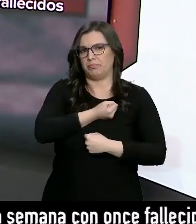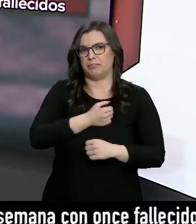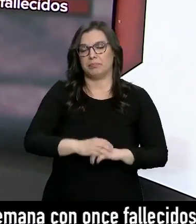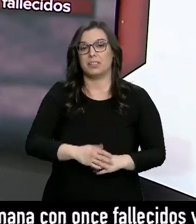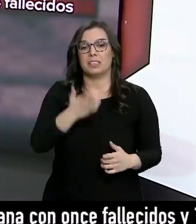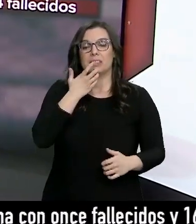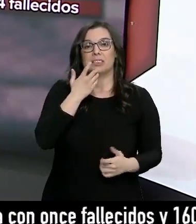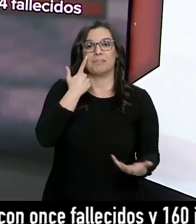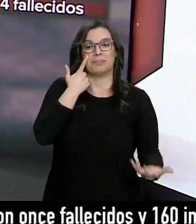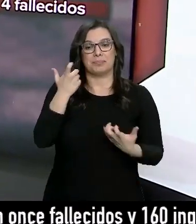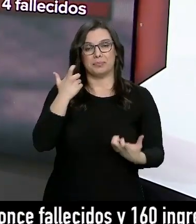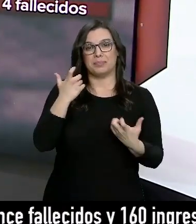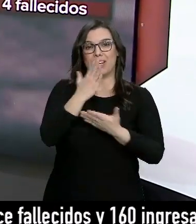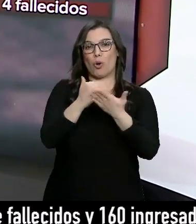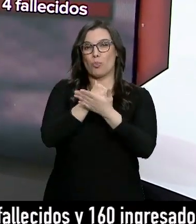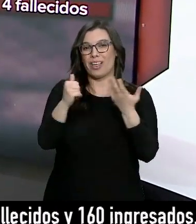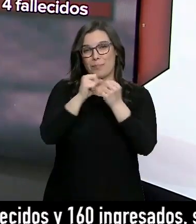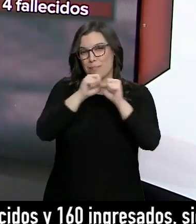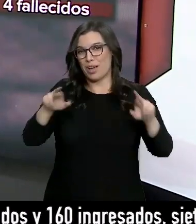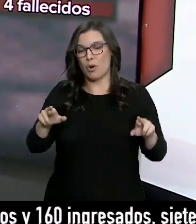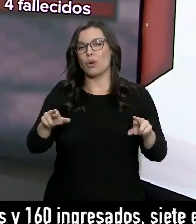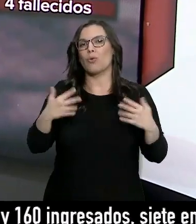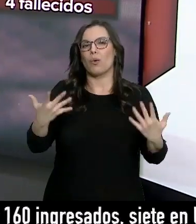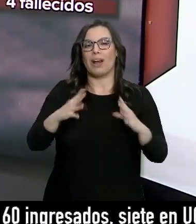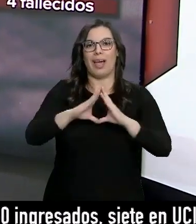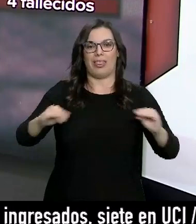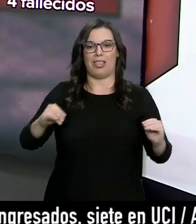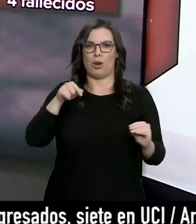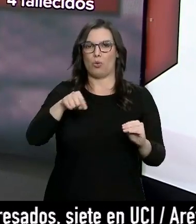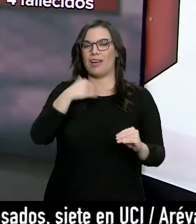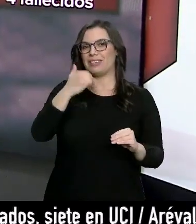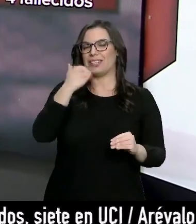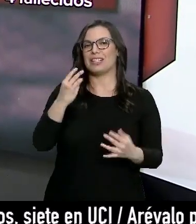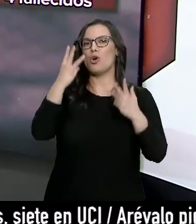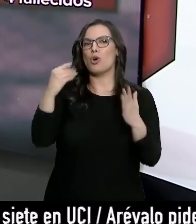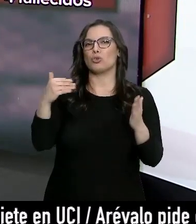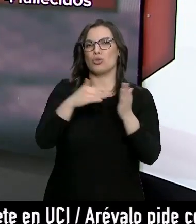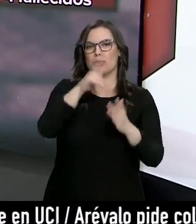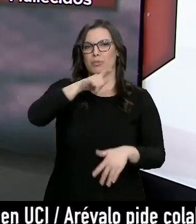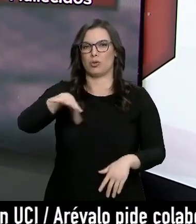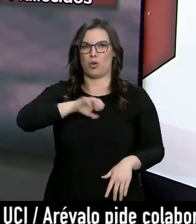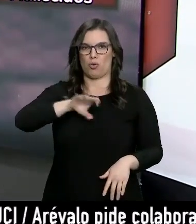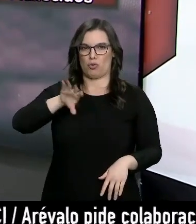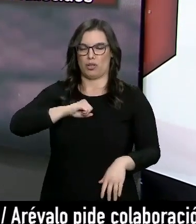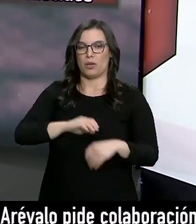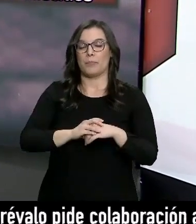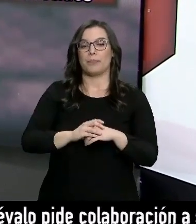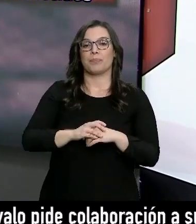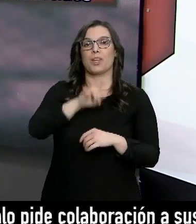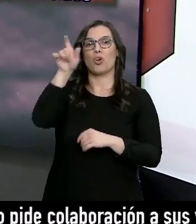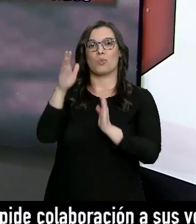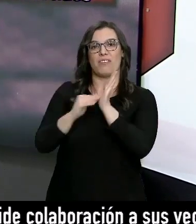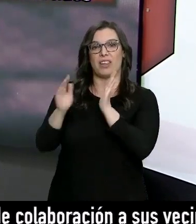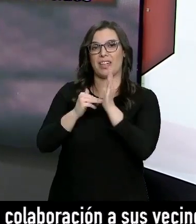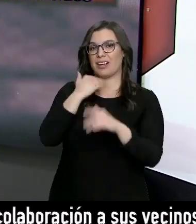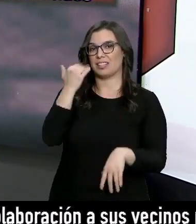reseñamos las regiones con peor situación, Andalucía se acerca a los 8.000 contagios, Comunidad Valenciana a los